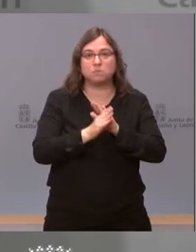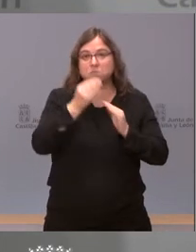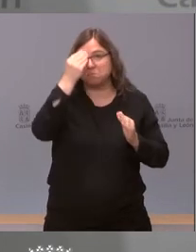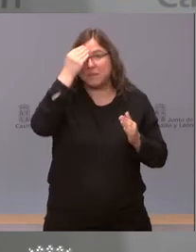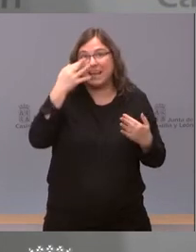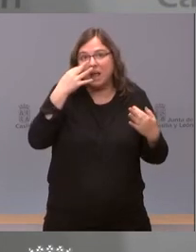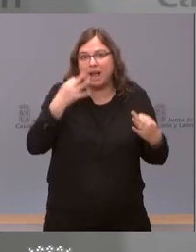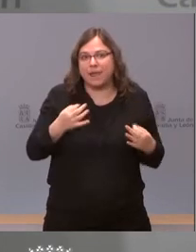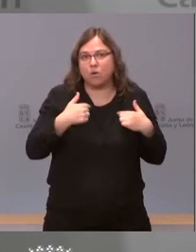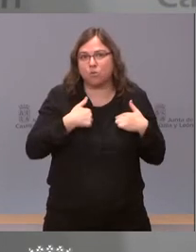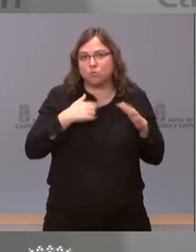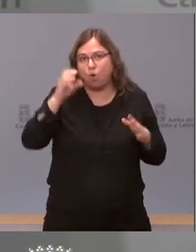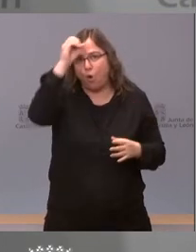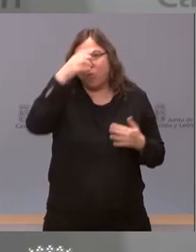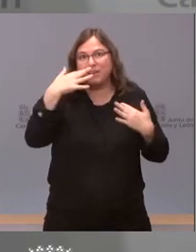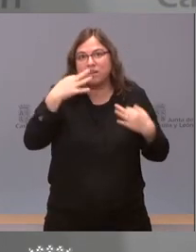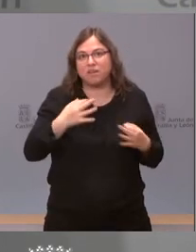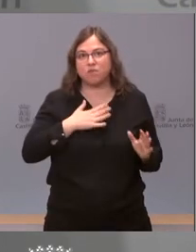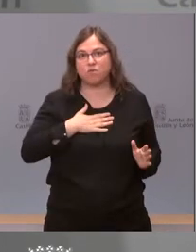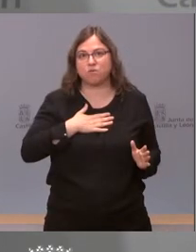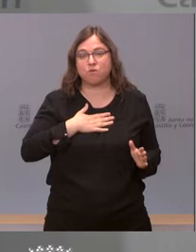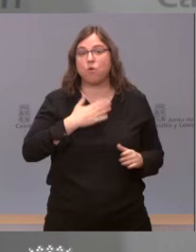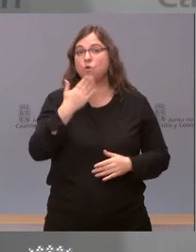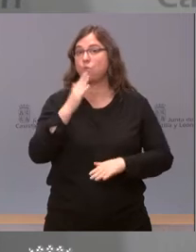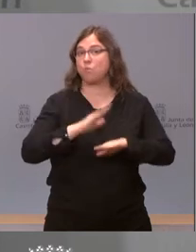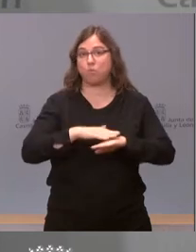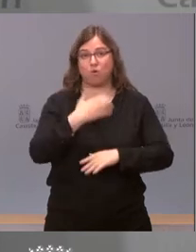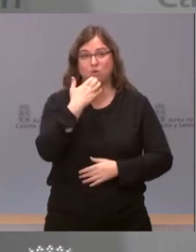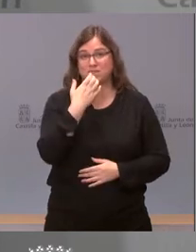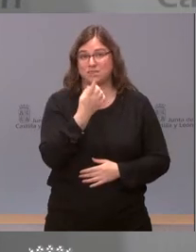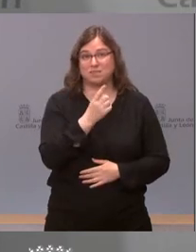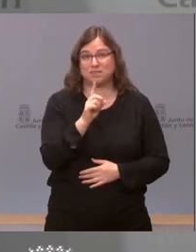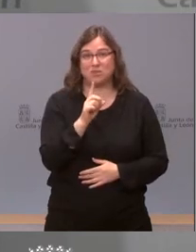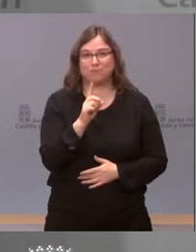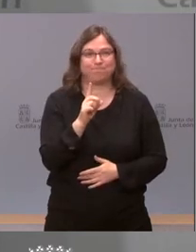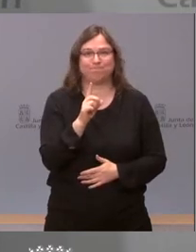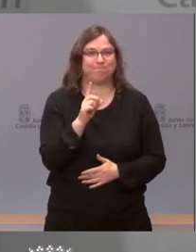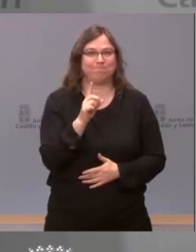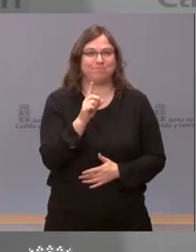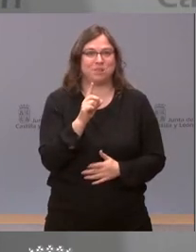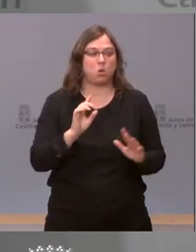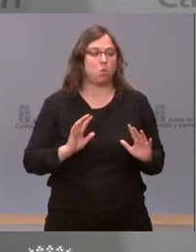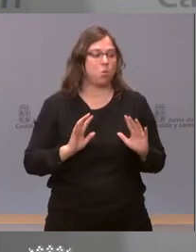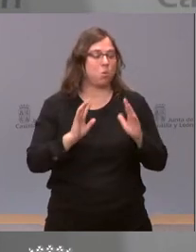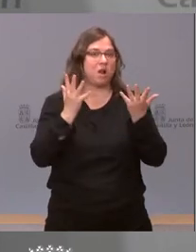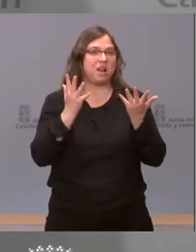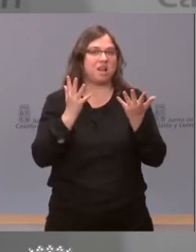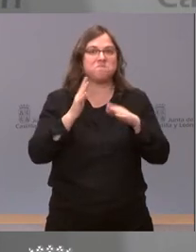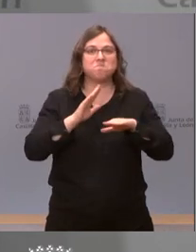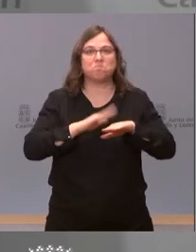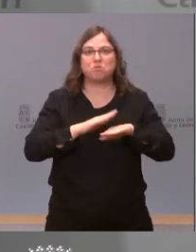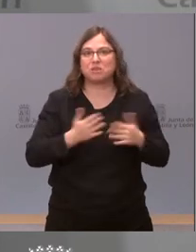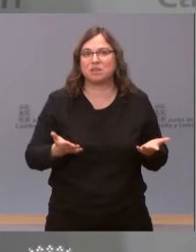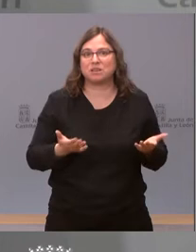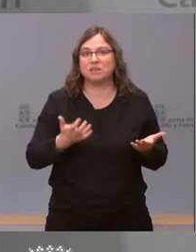Creo yo, ¿eh? Porque si no, claro, no tendría mucha utilidad a las convocatorias de huelga. Si